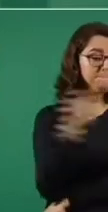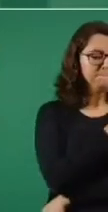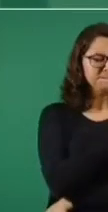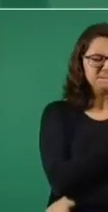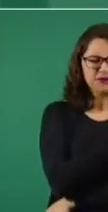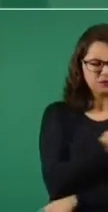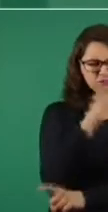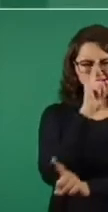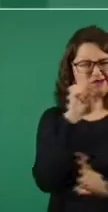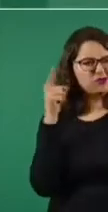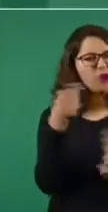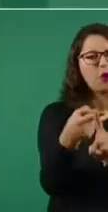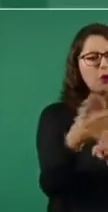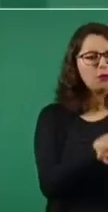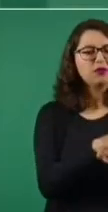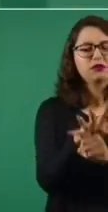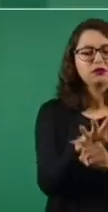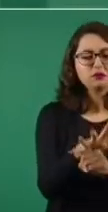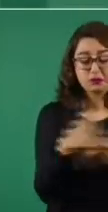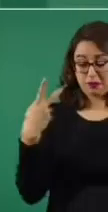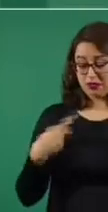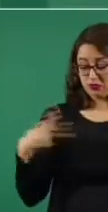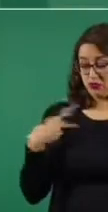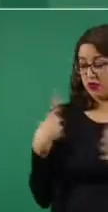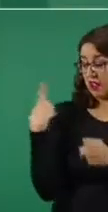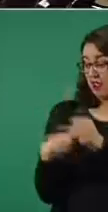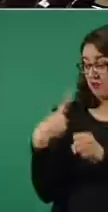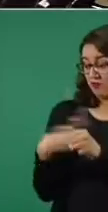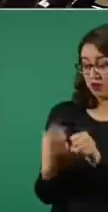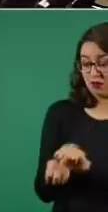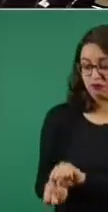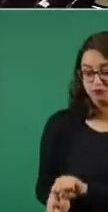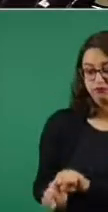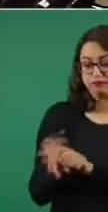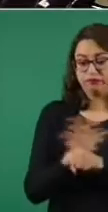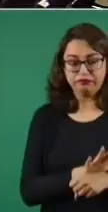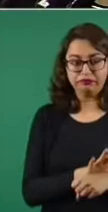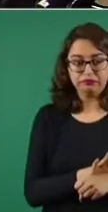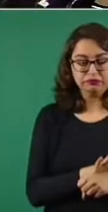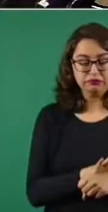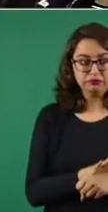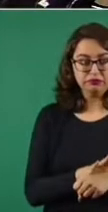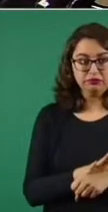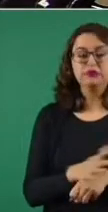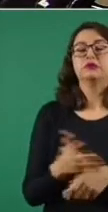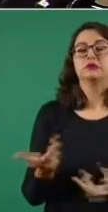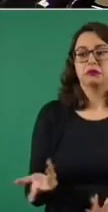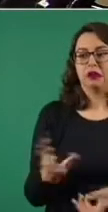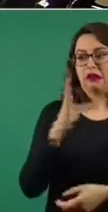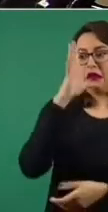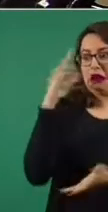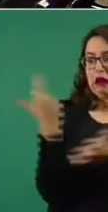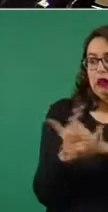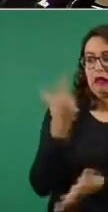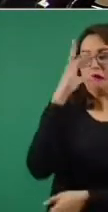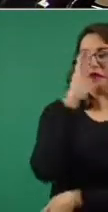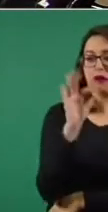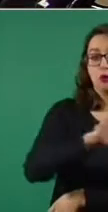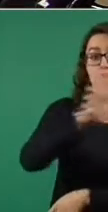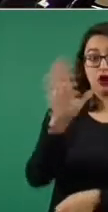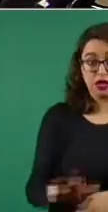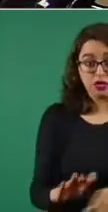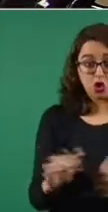y reducir el riesgo de muerte, lo acabamos de ver con los datos que presenté, pero no tienen claramente una